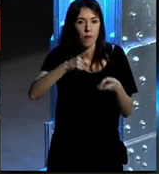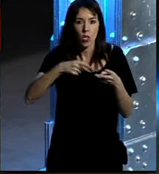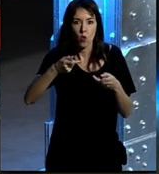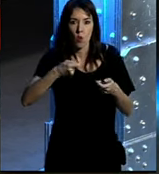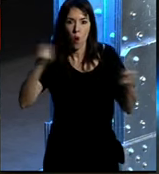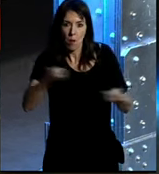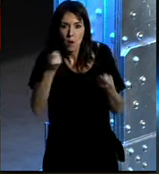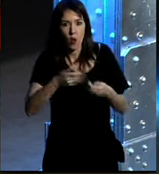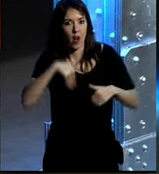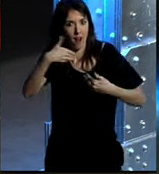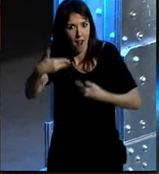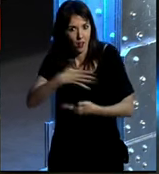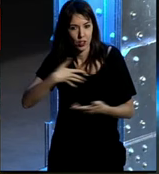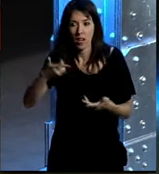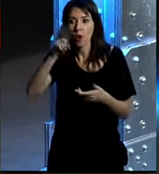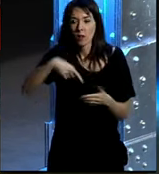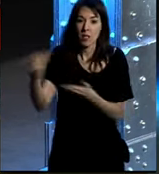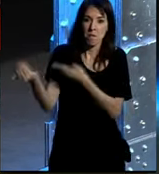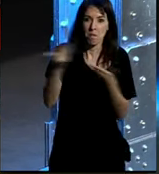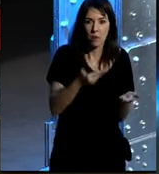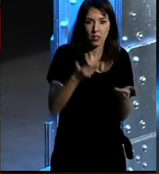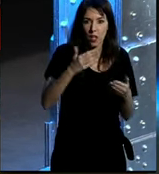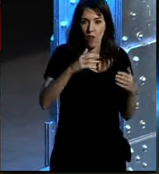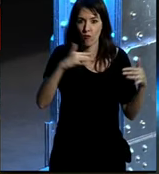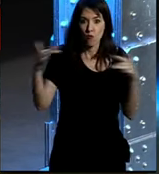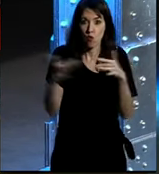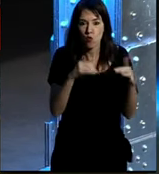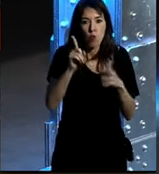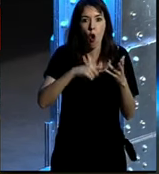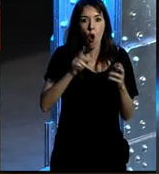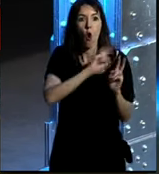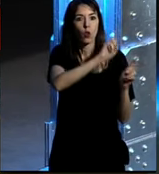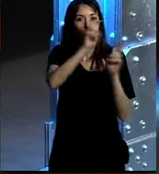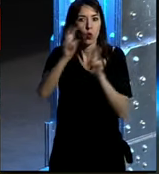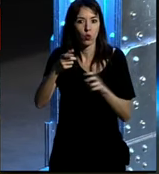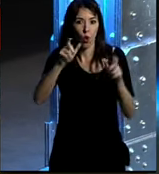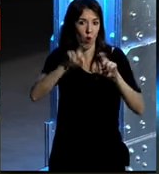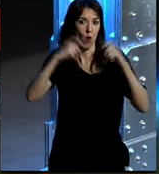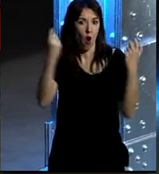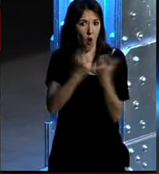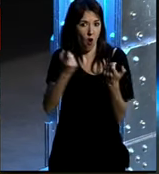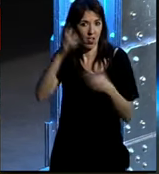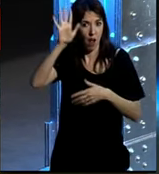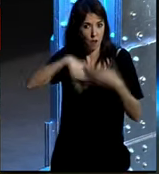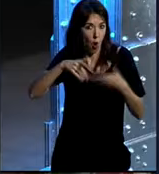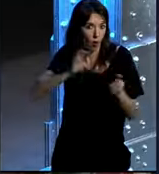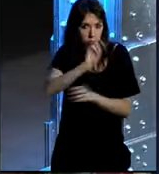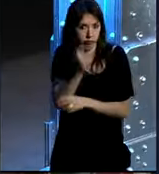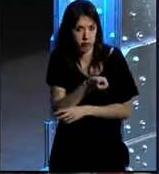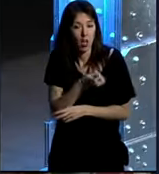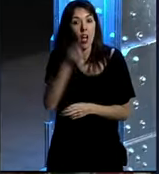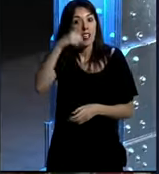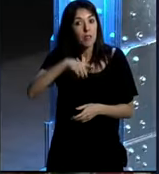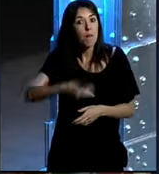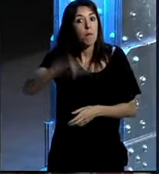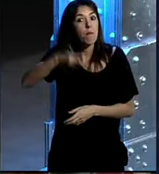promociones quieren regalos quieren que les invites al fútbol o a un tour por el Camp Nou o por donde sea pero sobre todo sobre